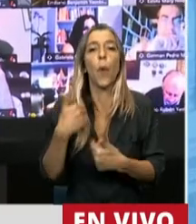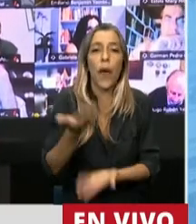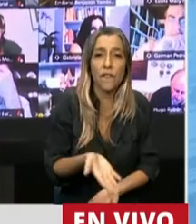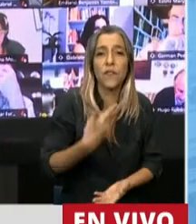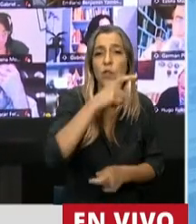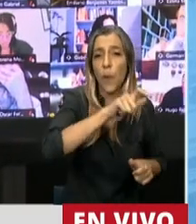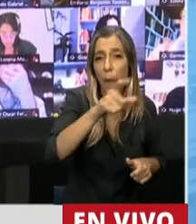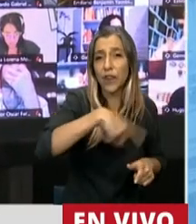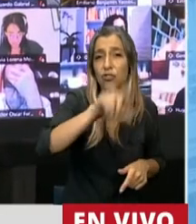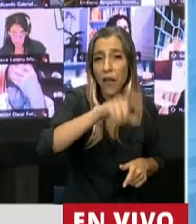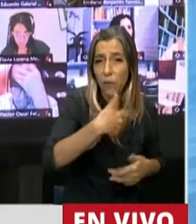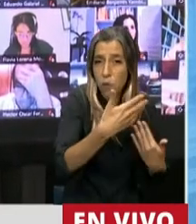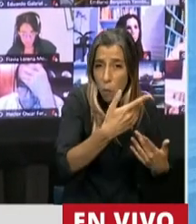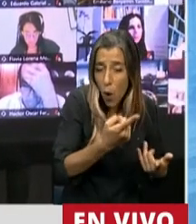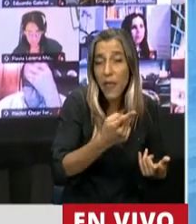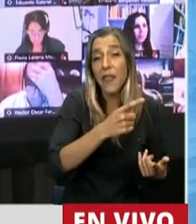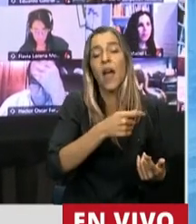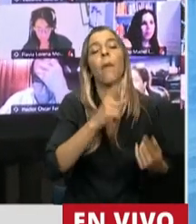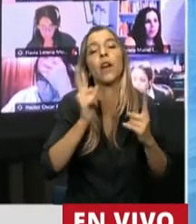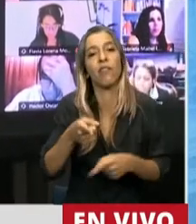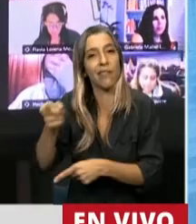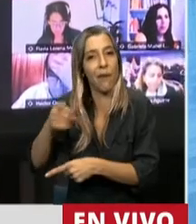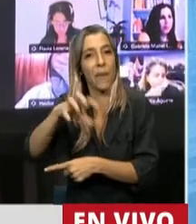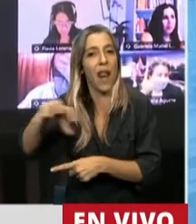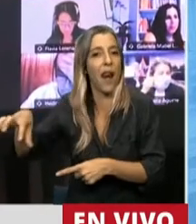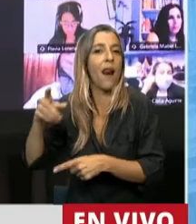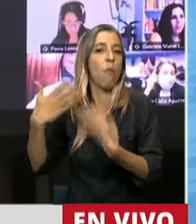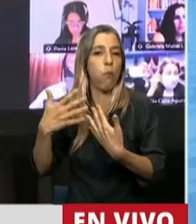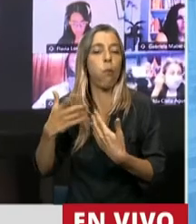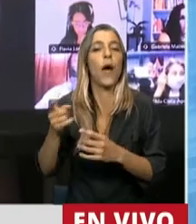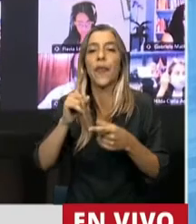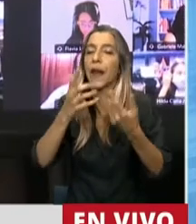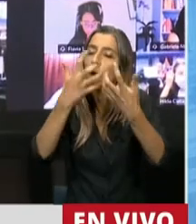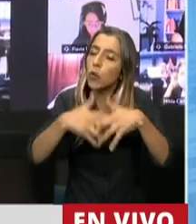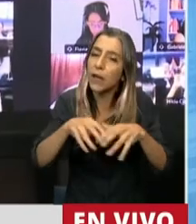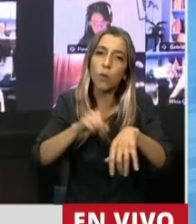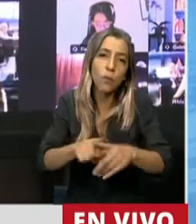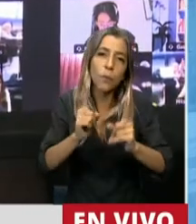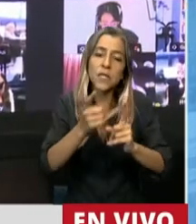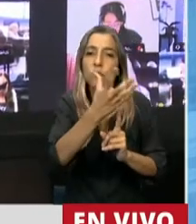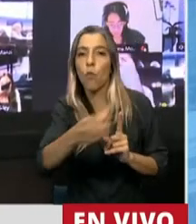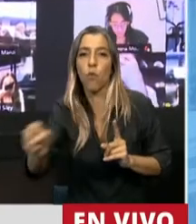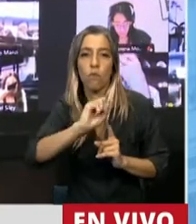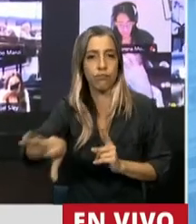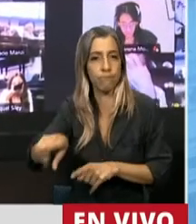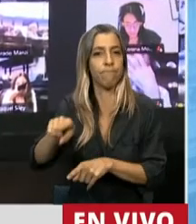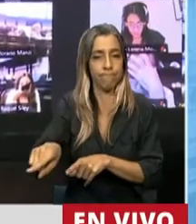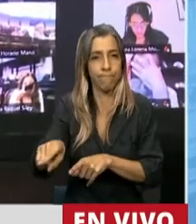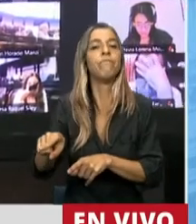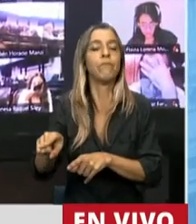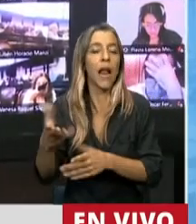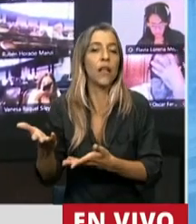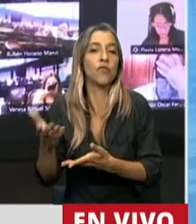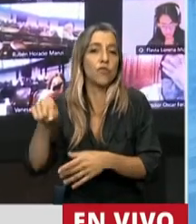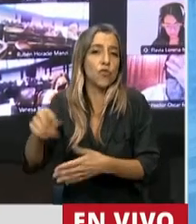fundamentalmente también de forma inmediata recibir las transferencias de las entidades bancarias que hoy están en condiciones financieras de